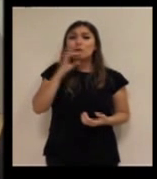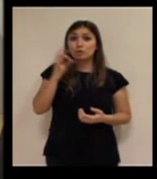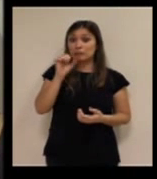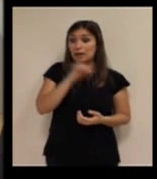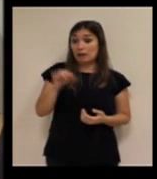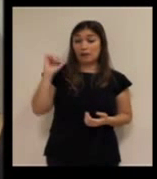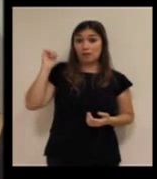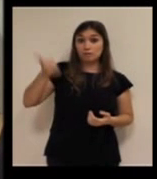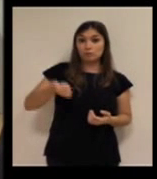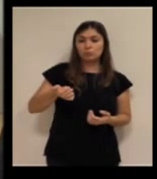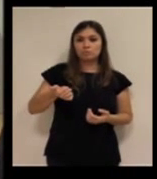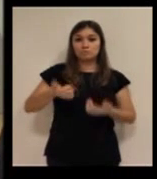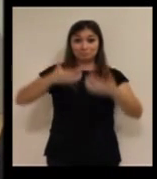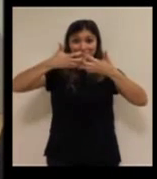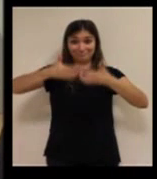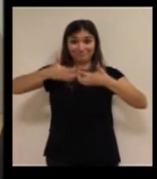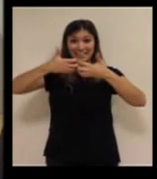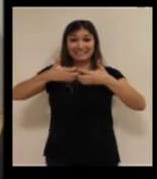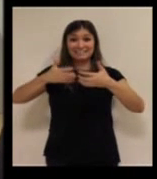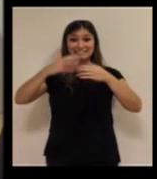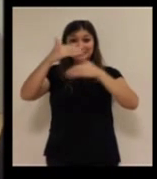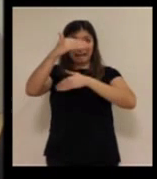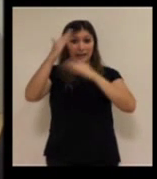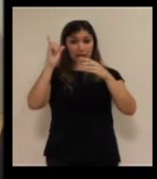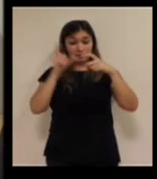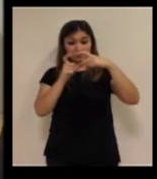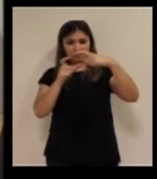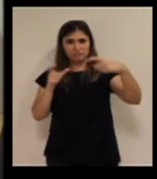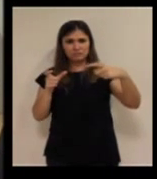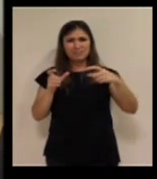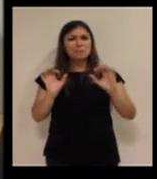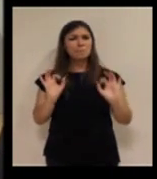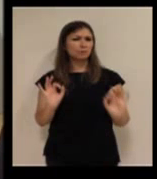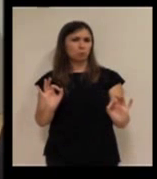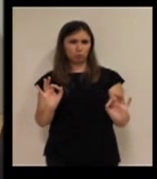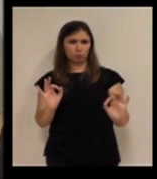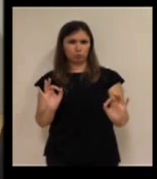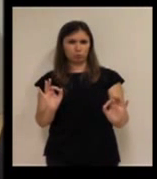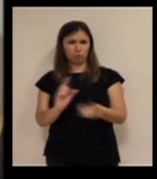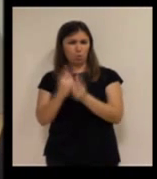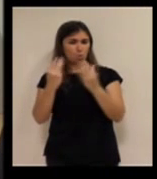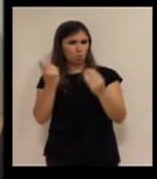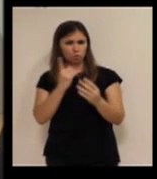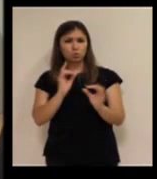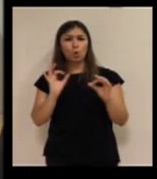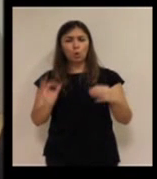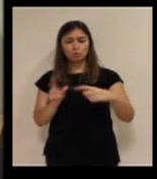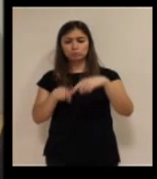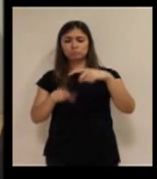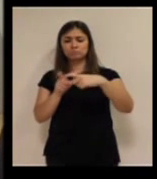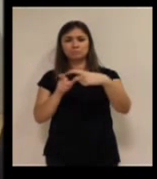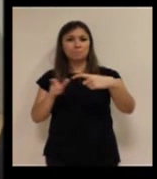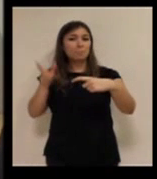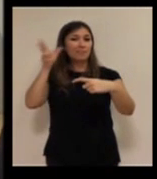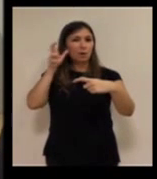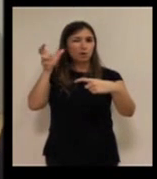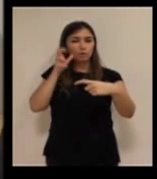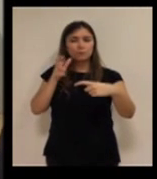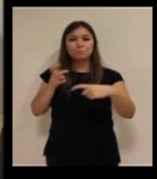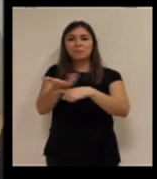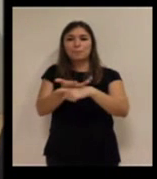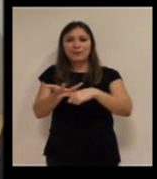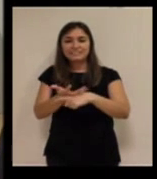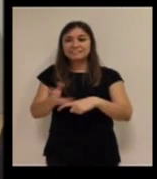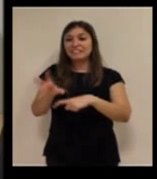el equipo, o lo que es la caja, ha variado muy poco. Con auricular, sin auricular, en beige,